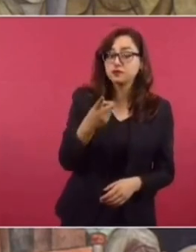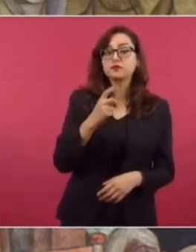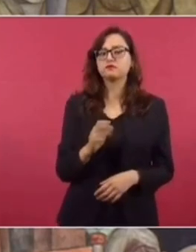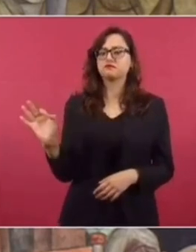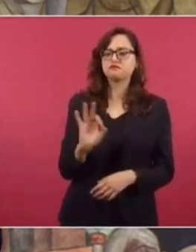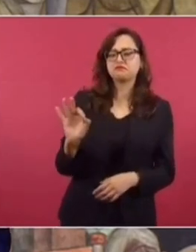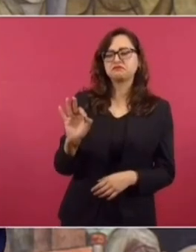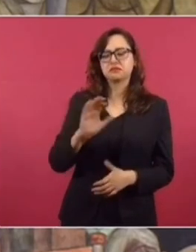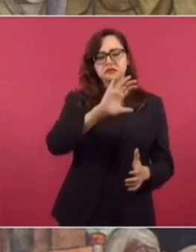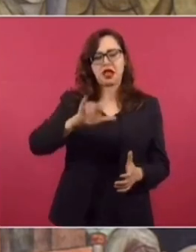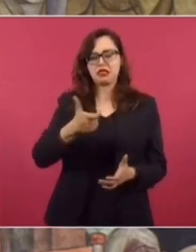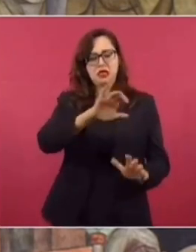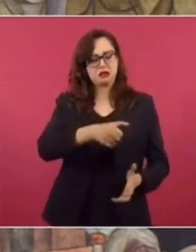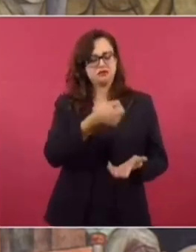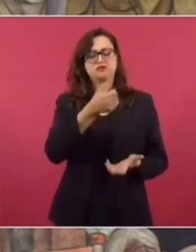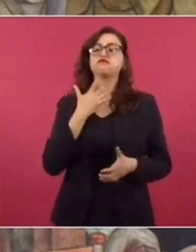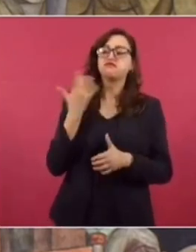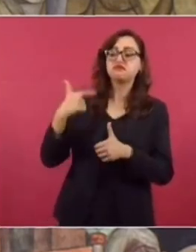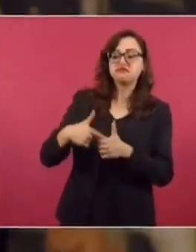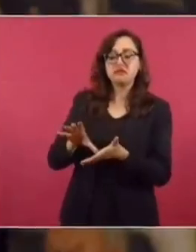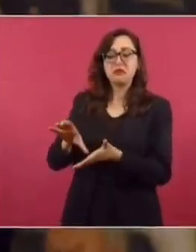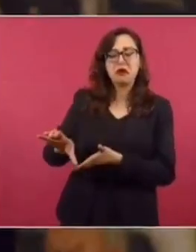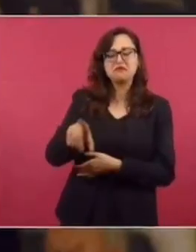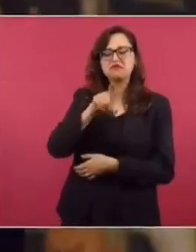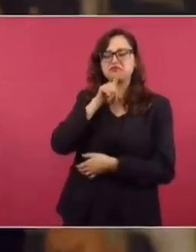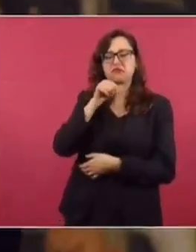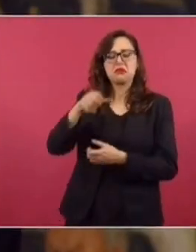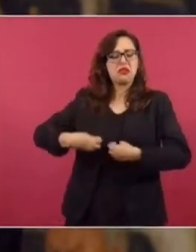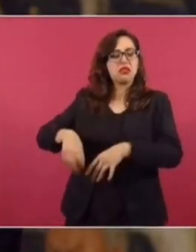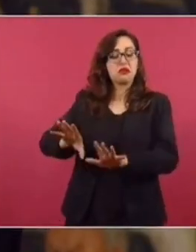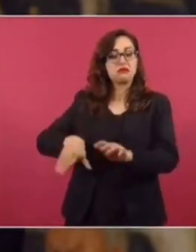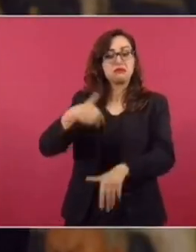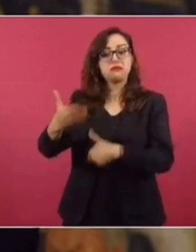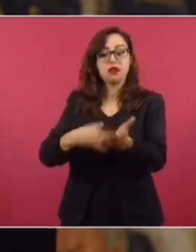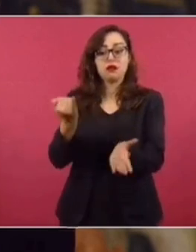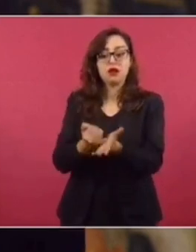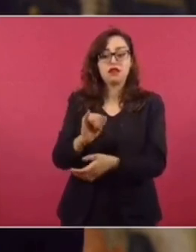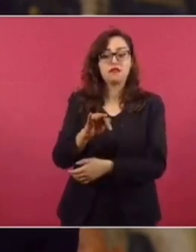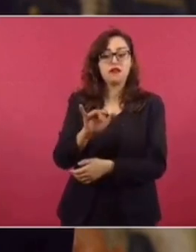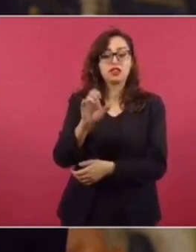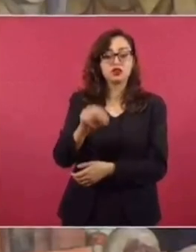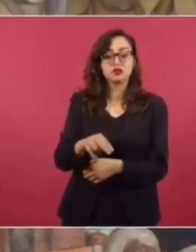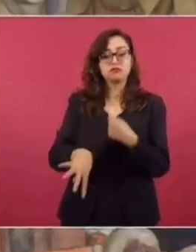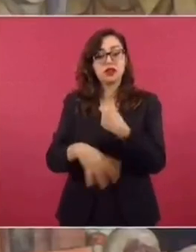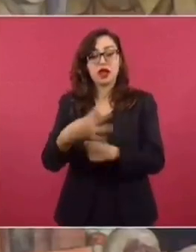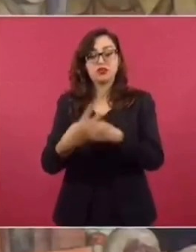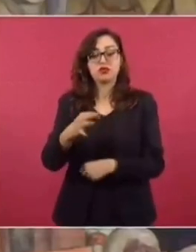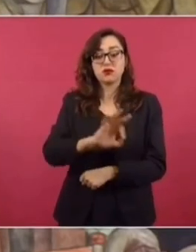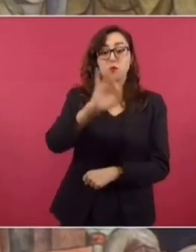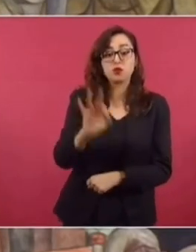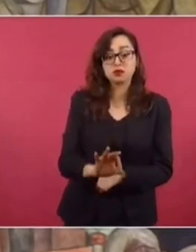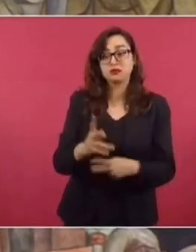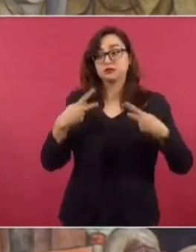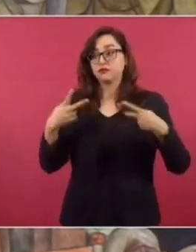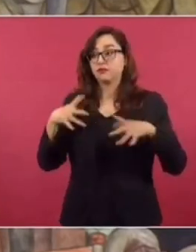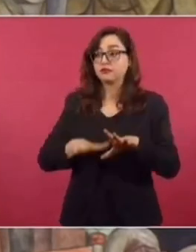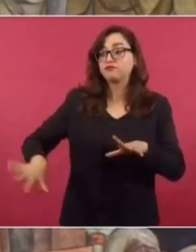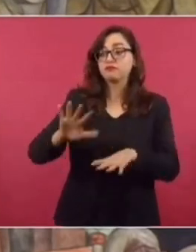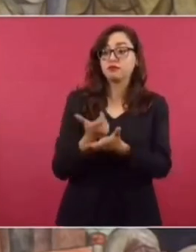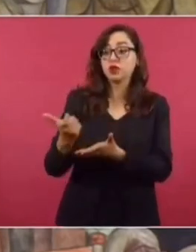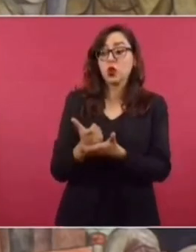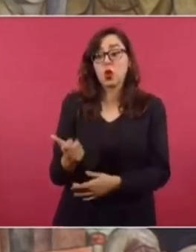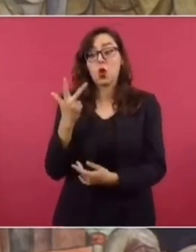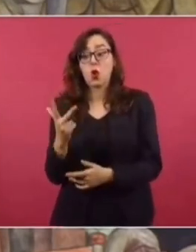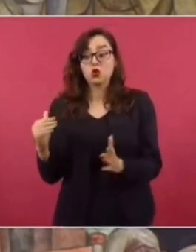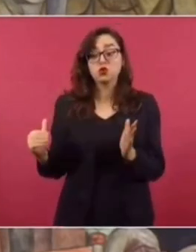subsidio a los combustibles, la inflación habría llegado al 14% y el salario real promedio de 8 mil 943 pesos